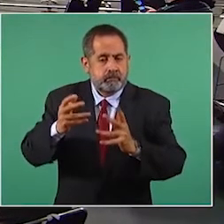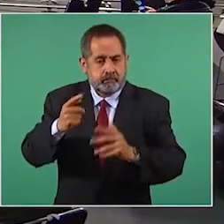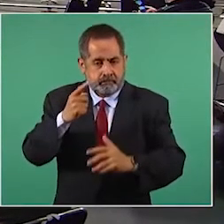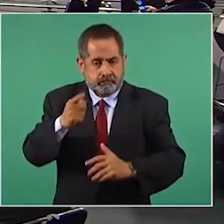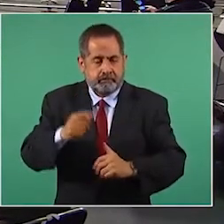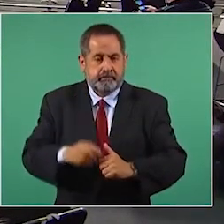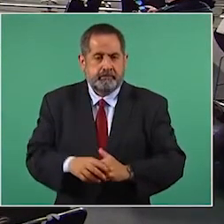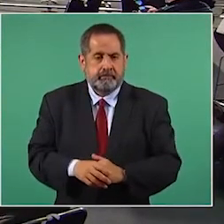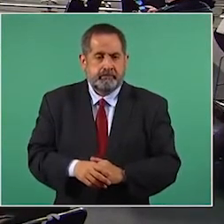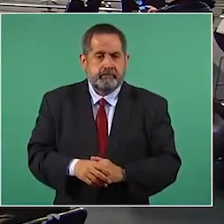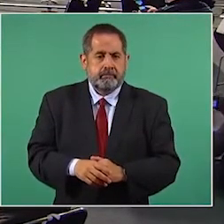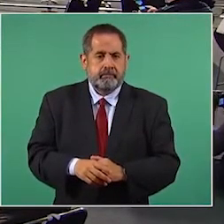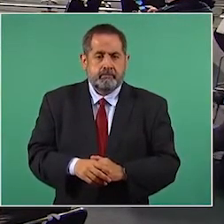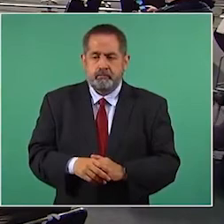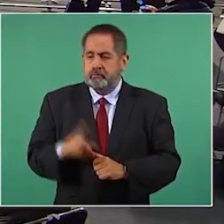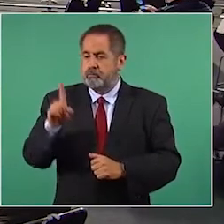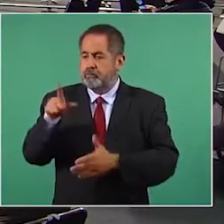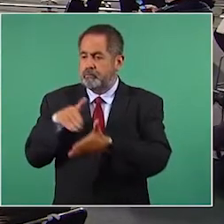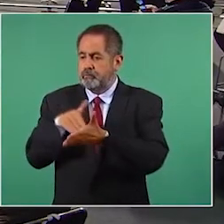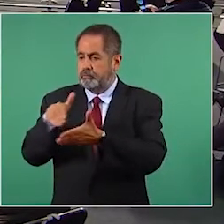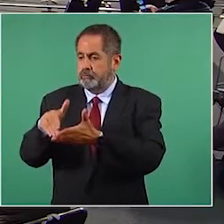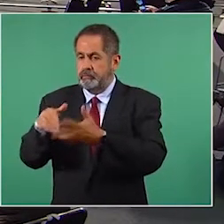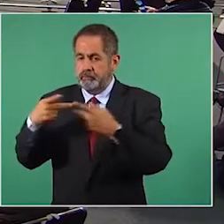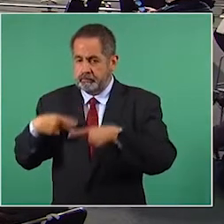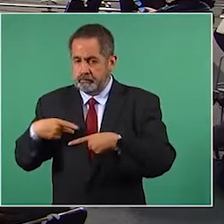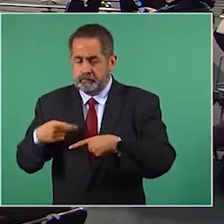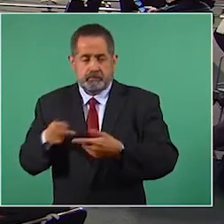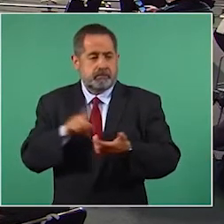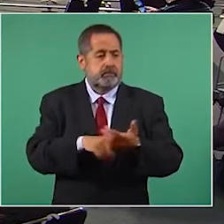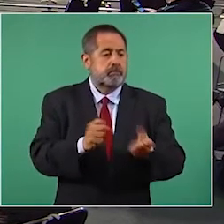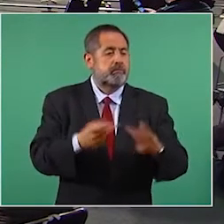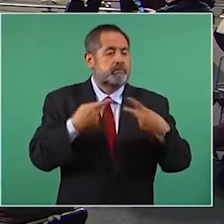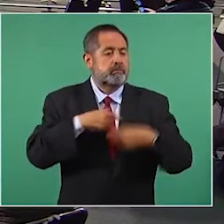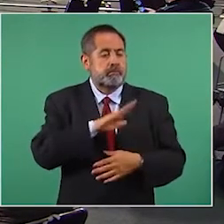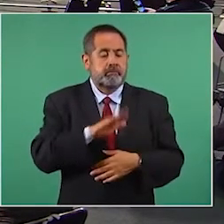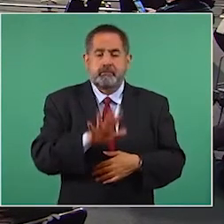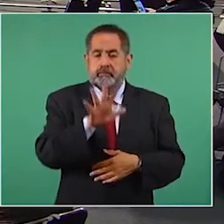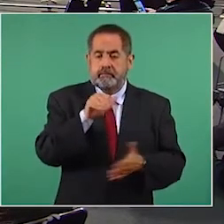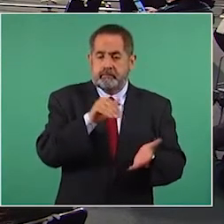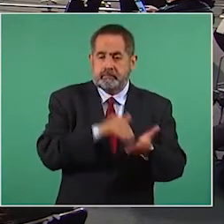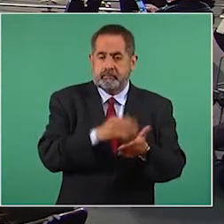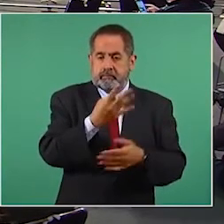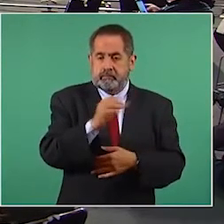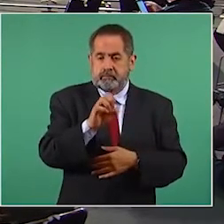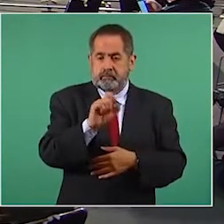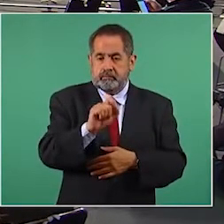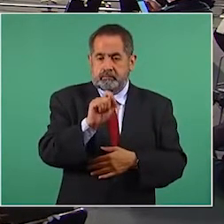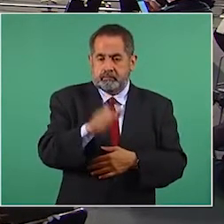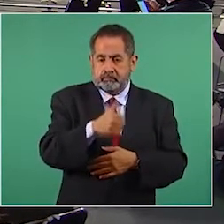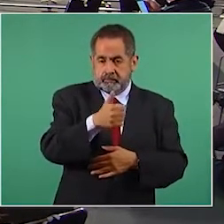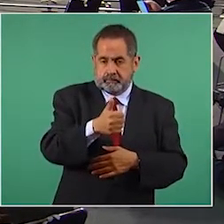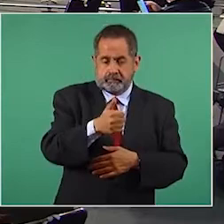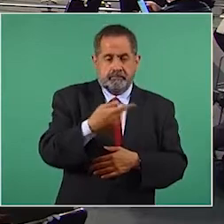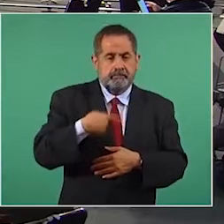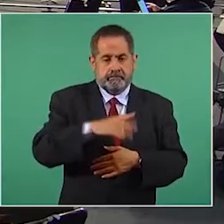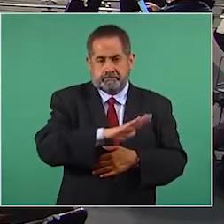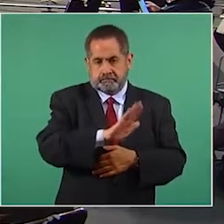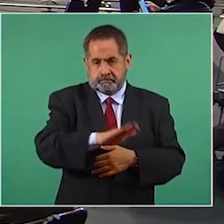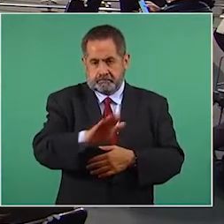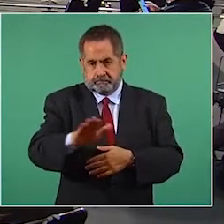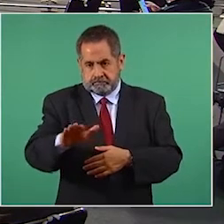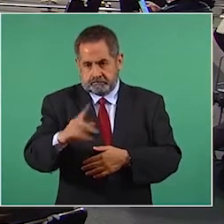por millón de habitantes, 5 mil 926 fallecidos.